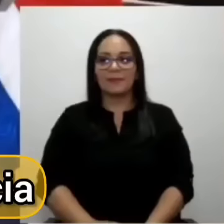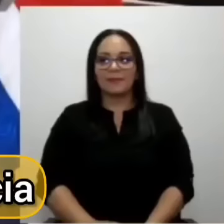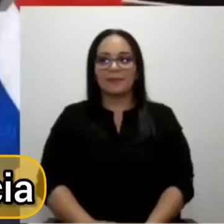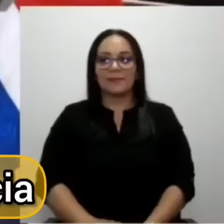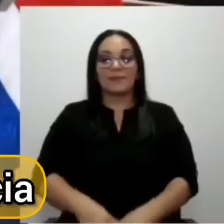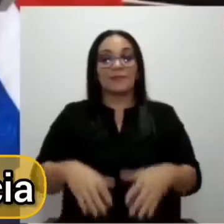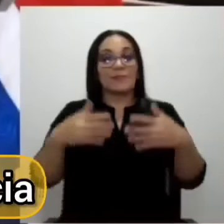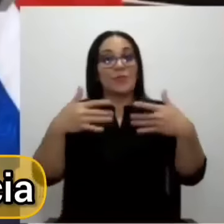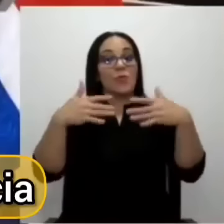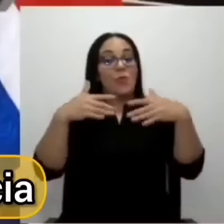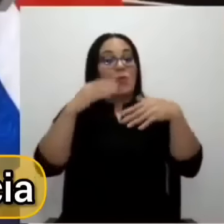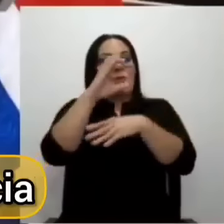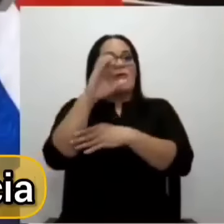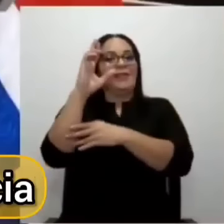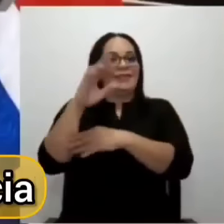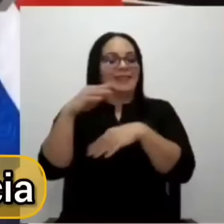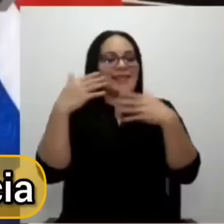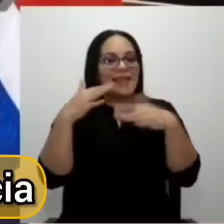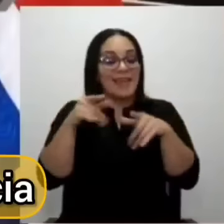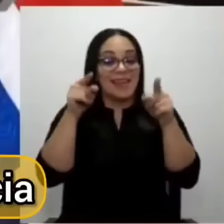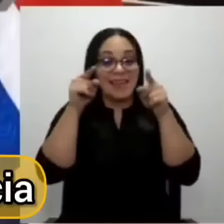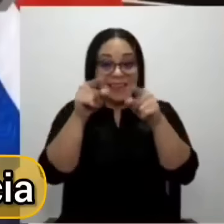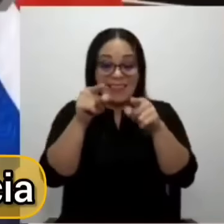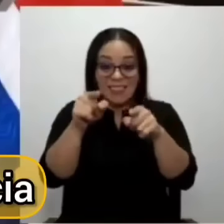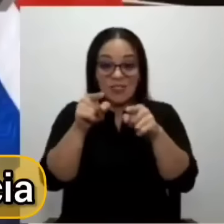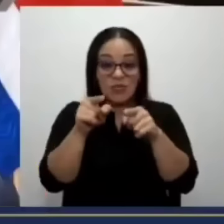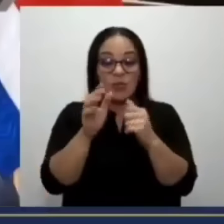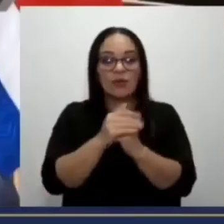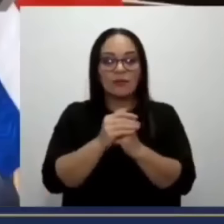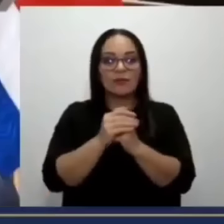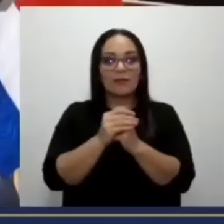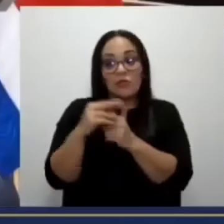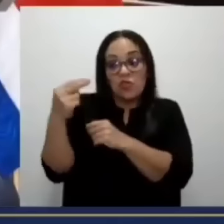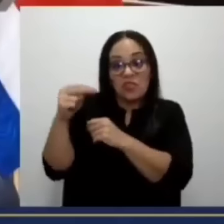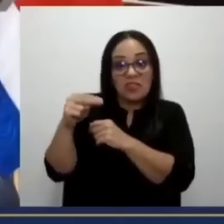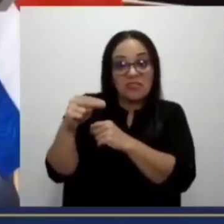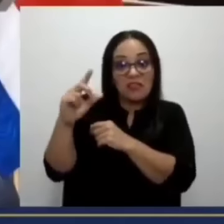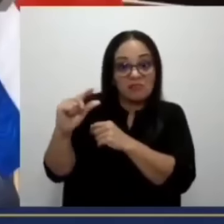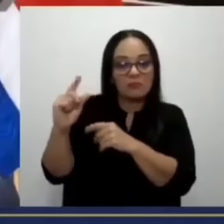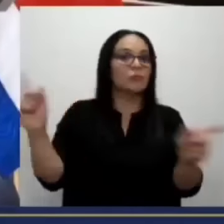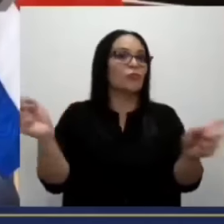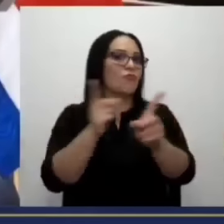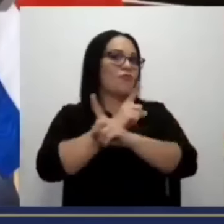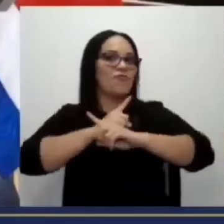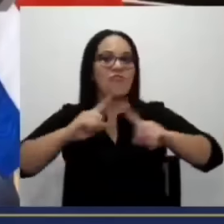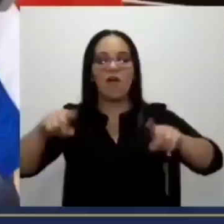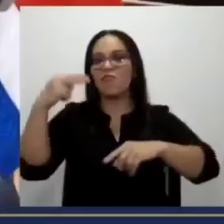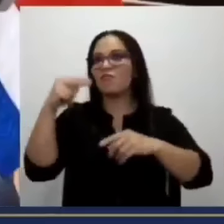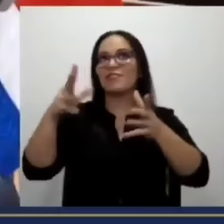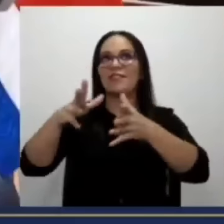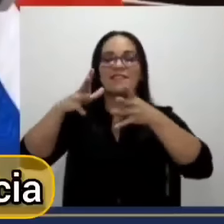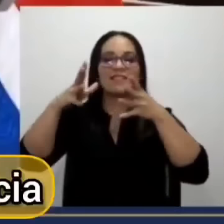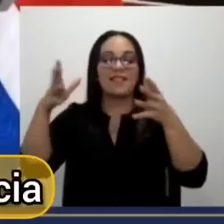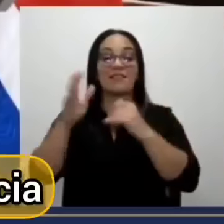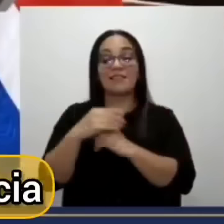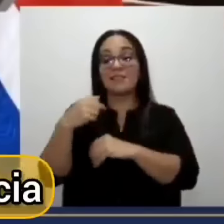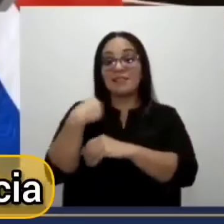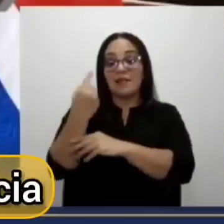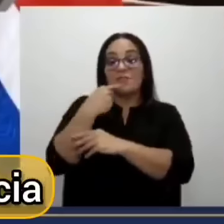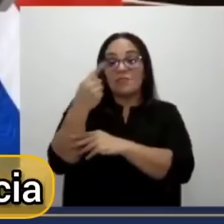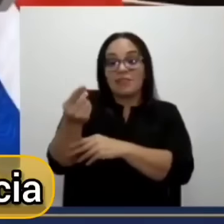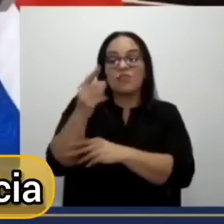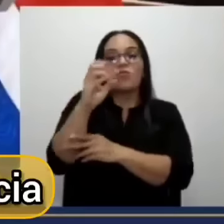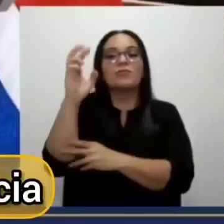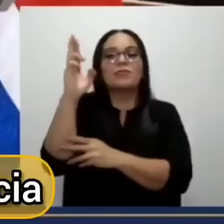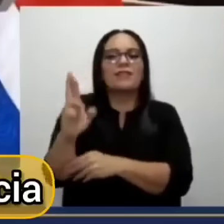Uy, compatriotas, esto no es una noticia, es una notición. Yo les he dicho siempre que Costa Rica no